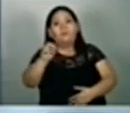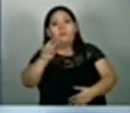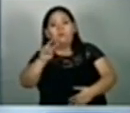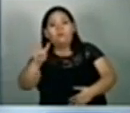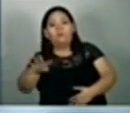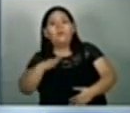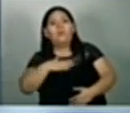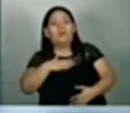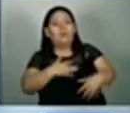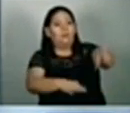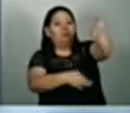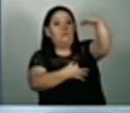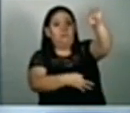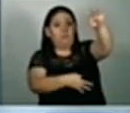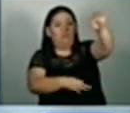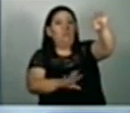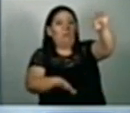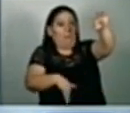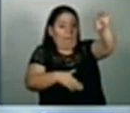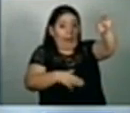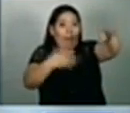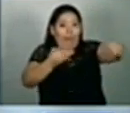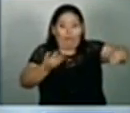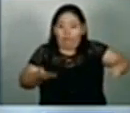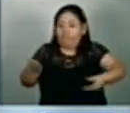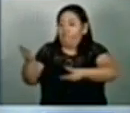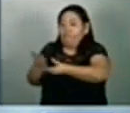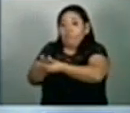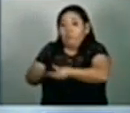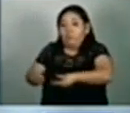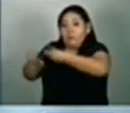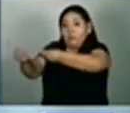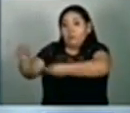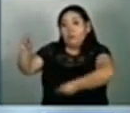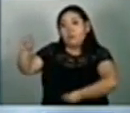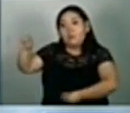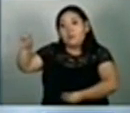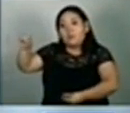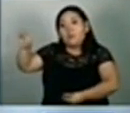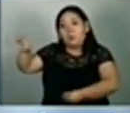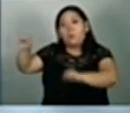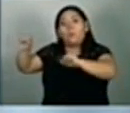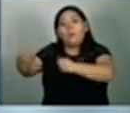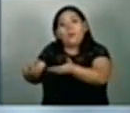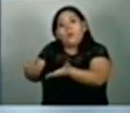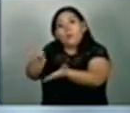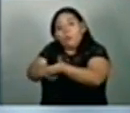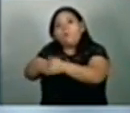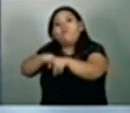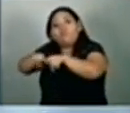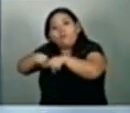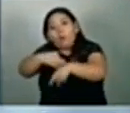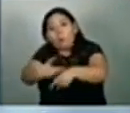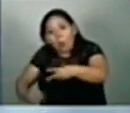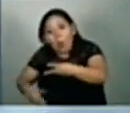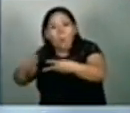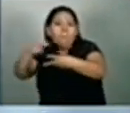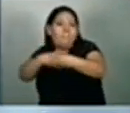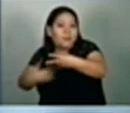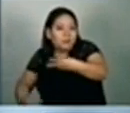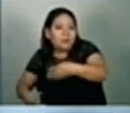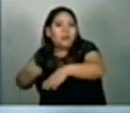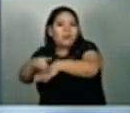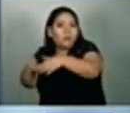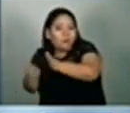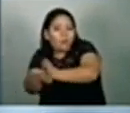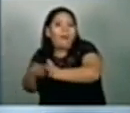documento es parte de los requisitos que solicita el Tribunal Supremo Electoral para poder inscribir candidaturas a fin de constatar el buen uso de